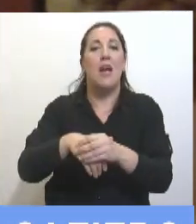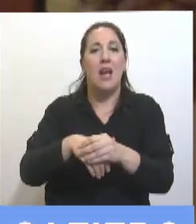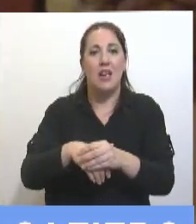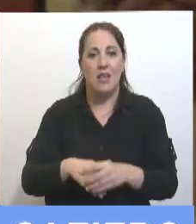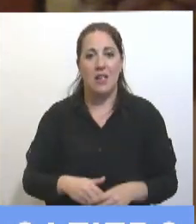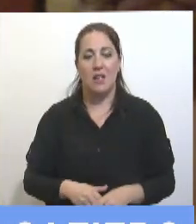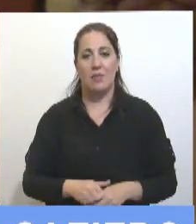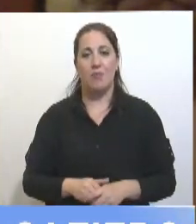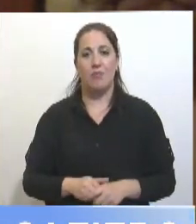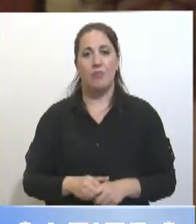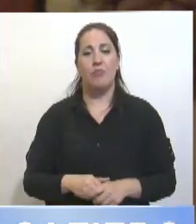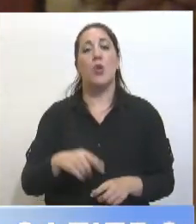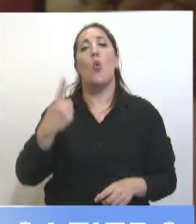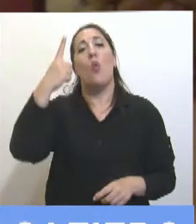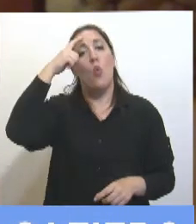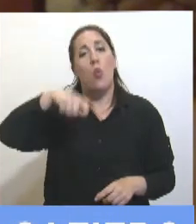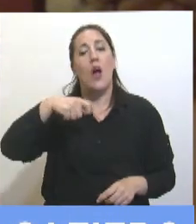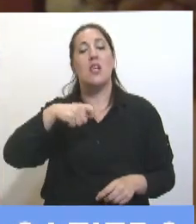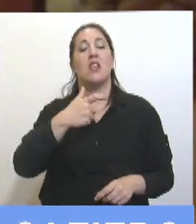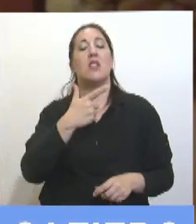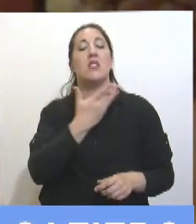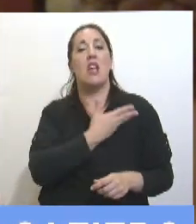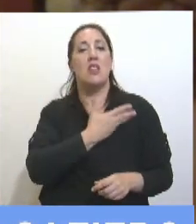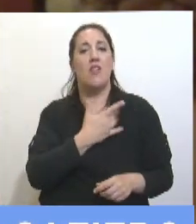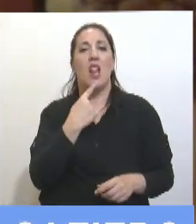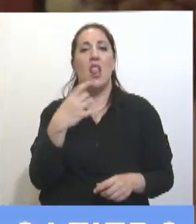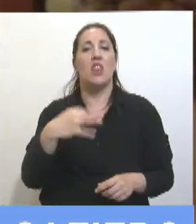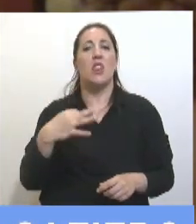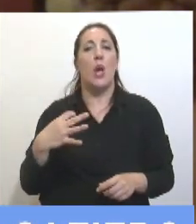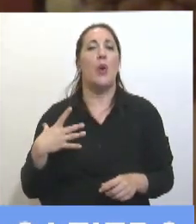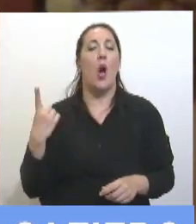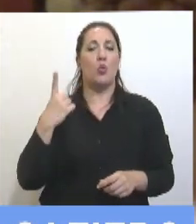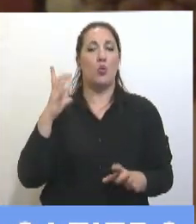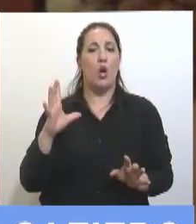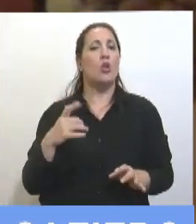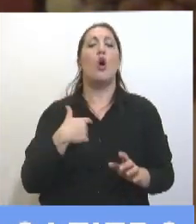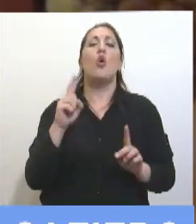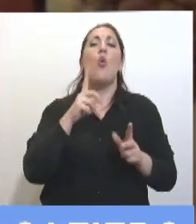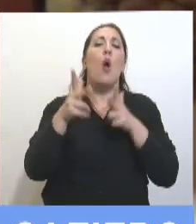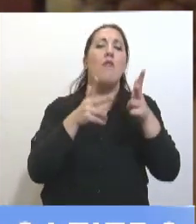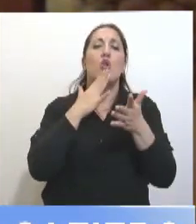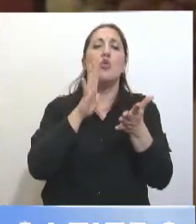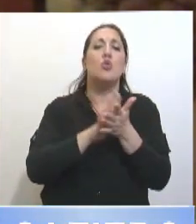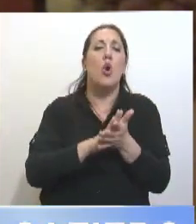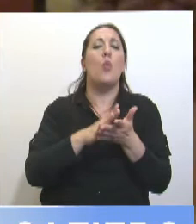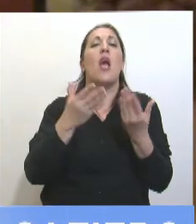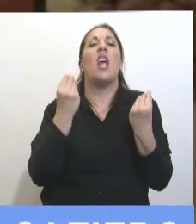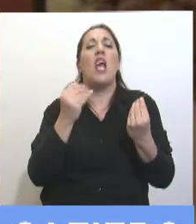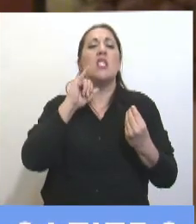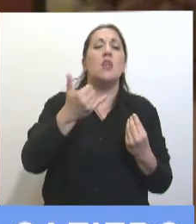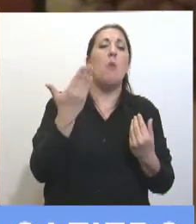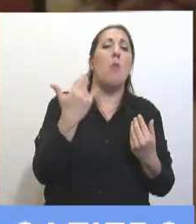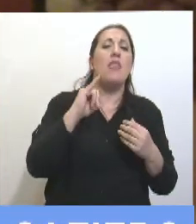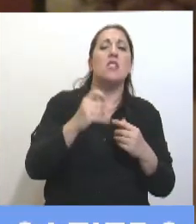es un juez santafesino que tiene que tener la autoridad. Y no voy a hablar de lo que dijeron los juristas, de las facultades.